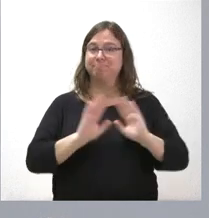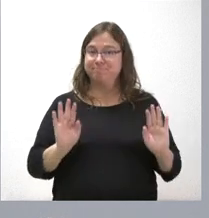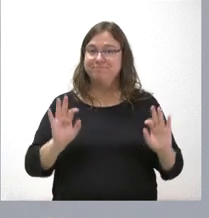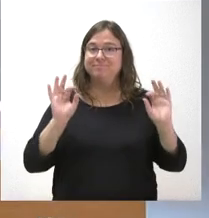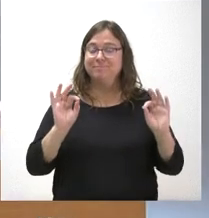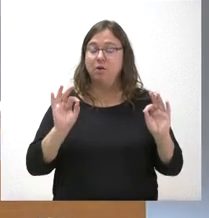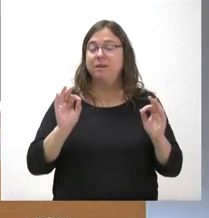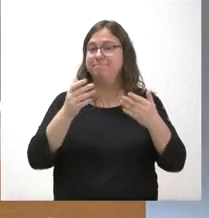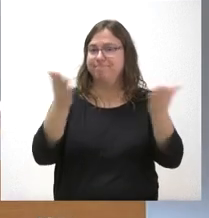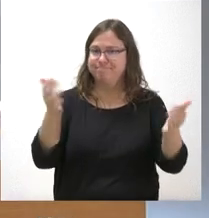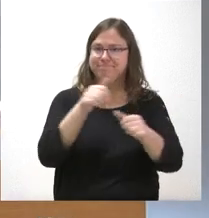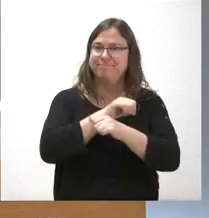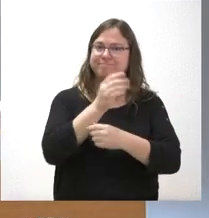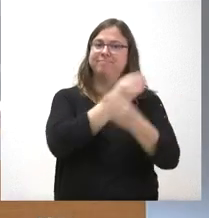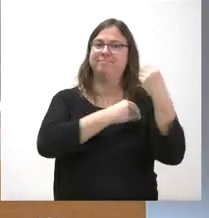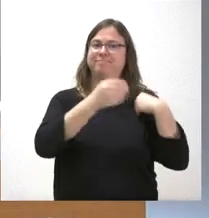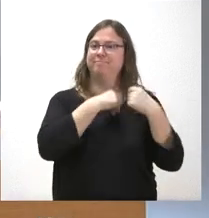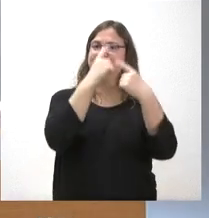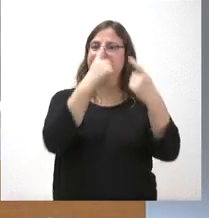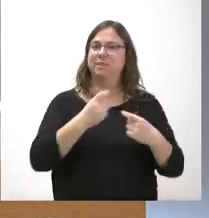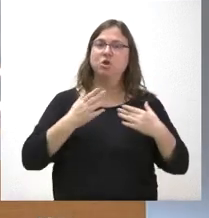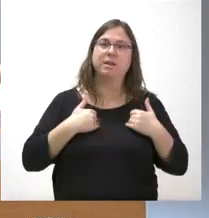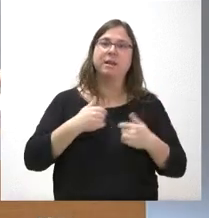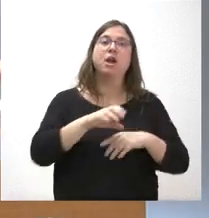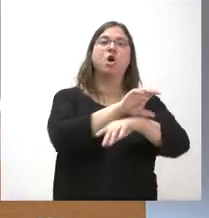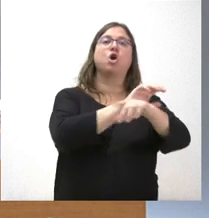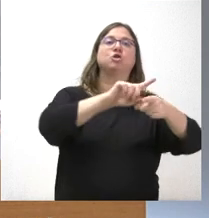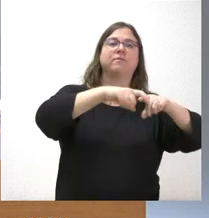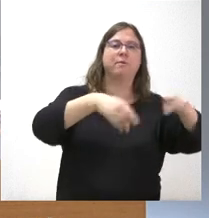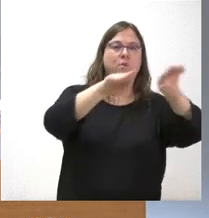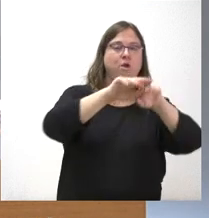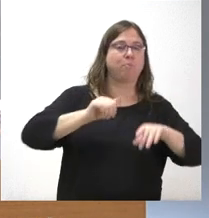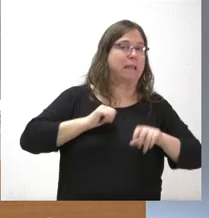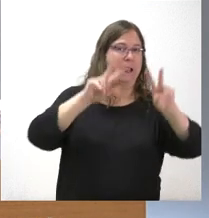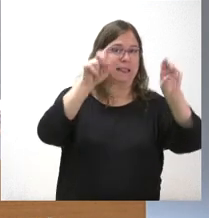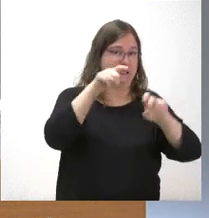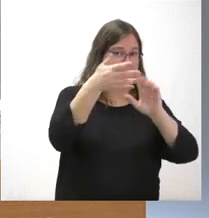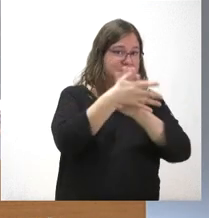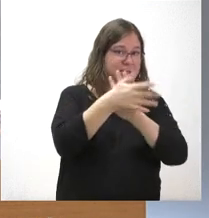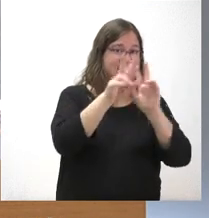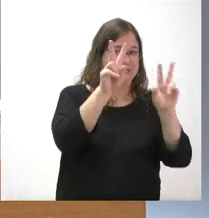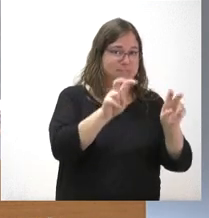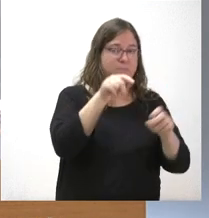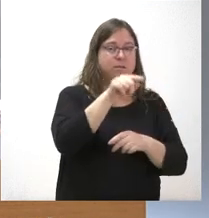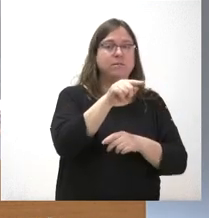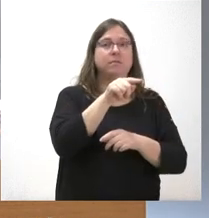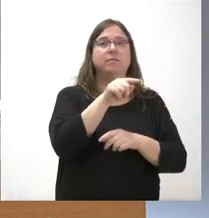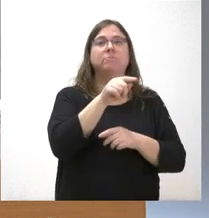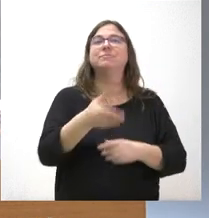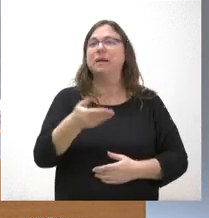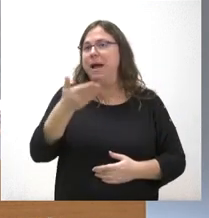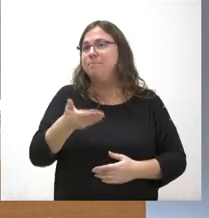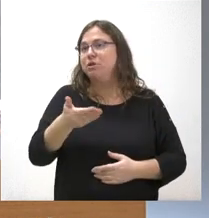quedamos a la espera de sus preguntas, tanto la consejera de Familia y Guardia de Oportunidades sobre el asunto principal que le ha traído, pero sobre cualquier tema que quieran